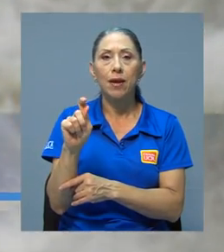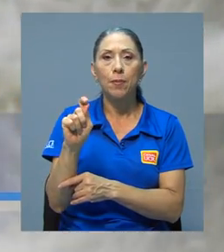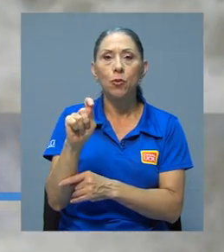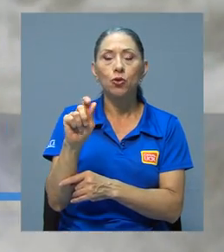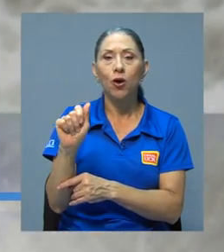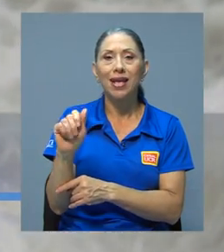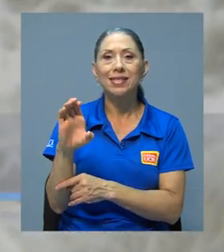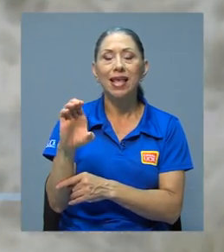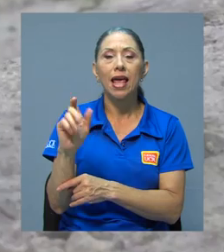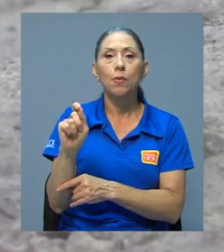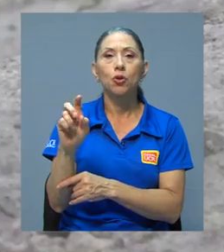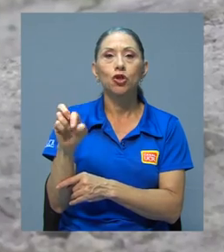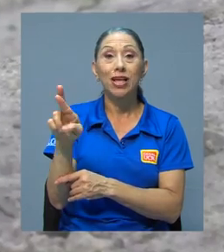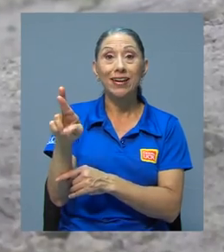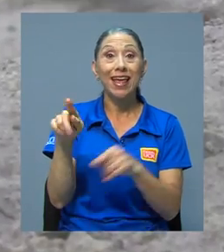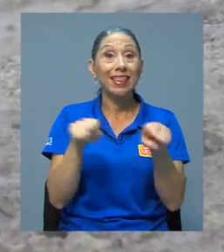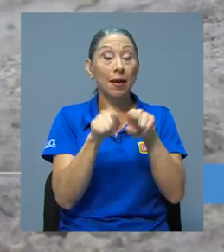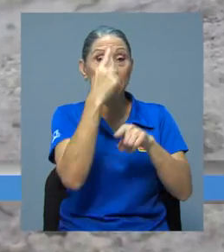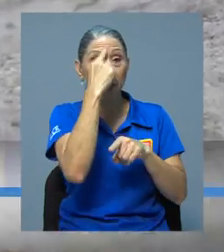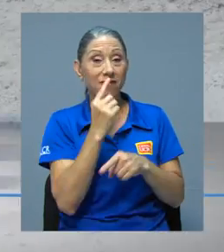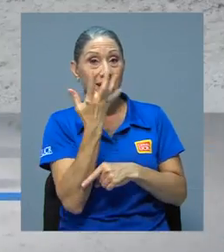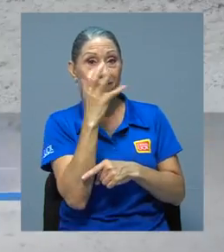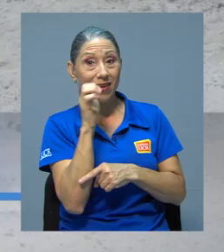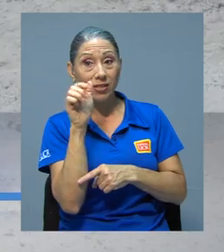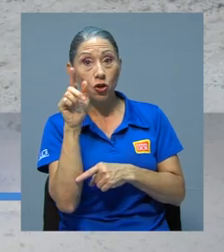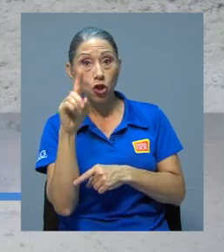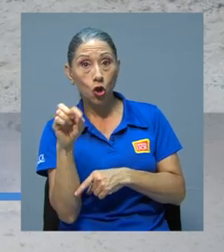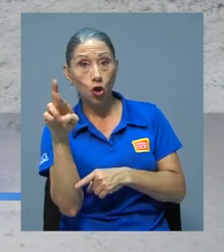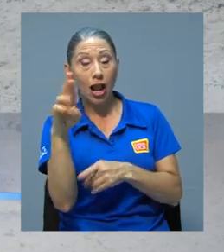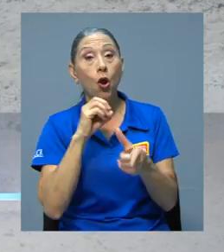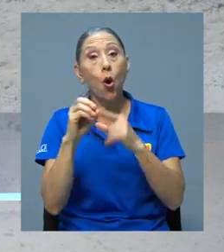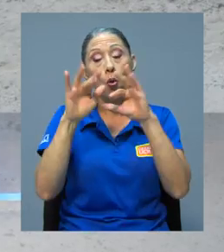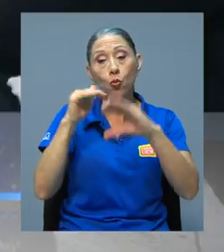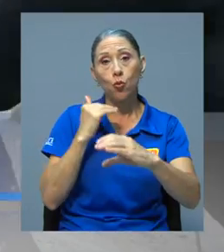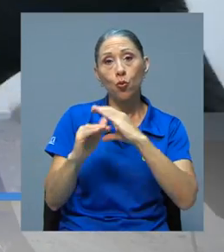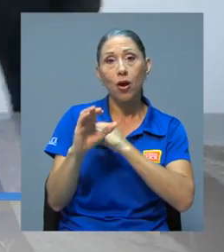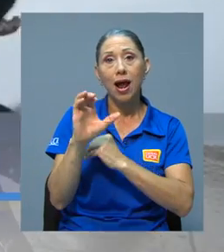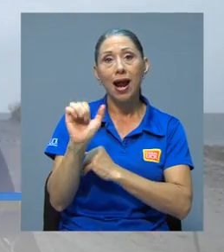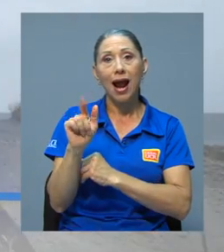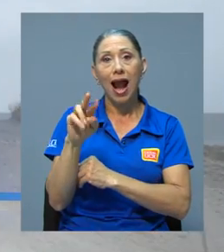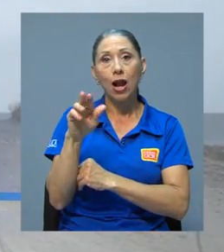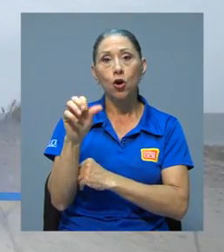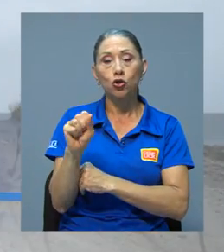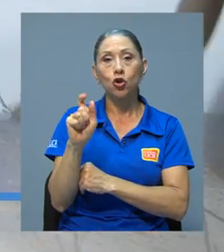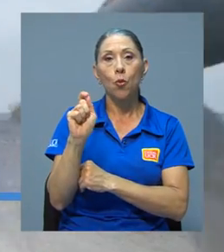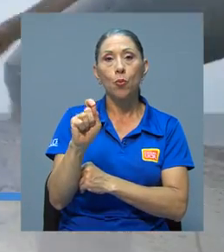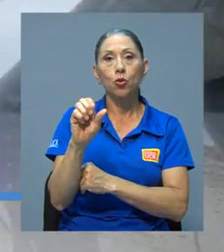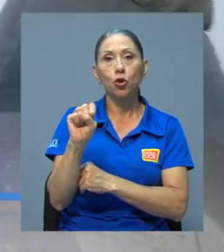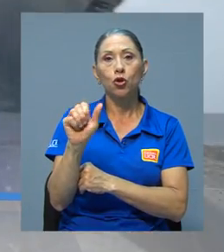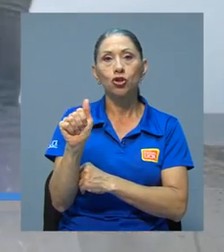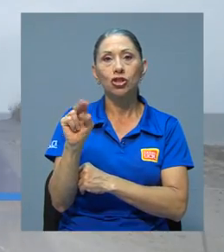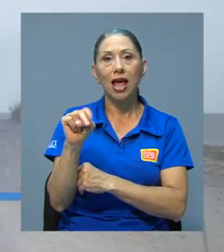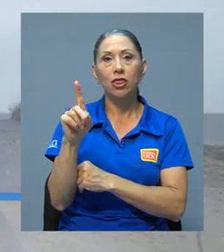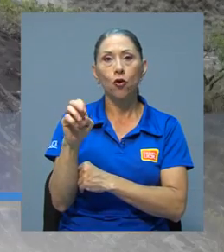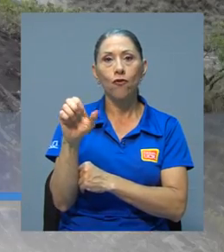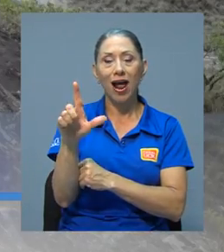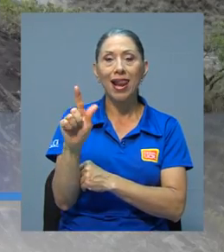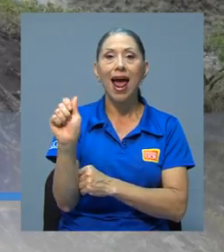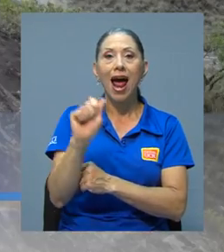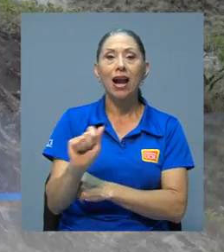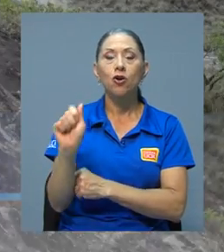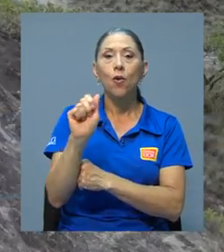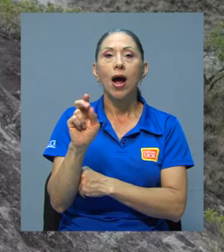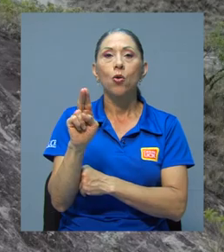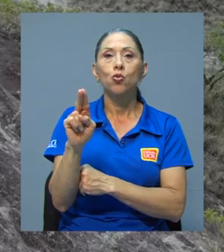.cr, el perfil de Facebook del doctorado o escribir al correo carlos.sandoval.ucr.ac